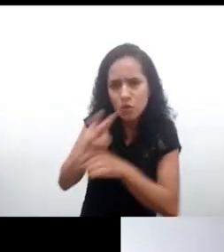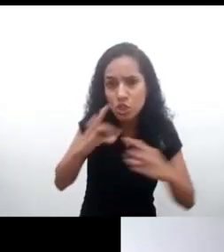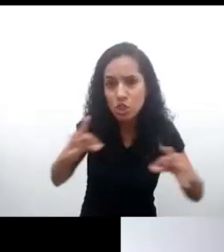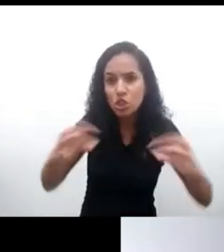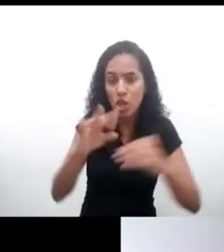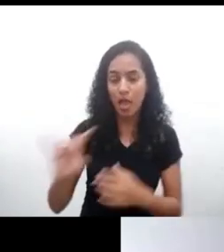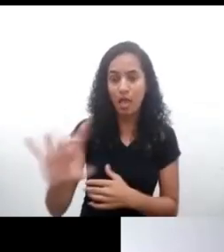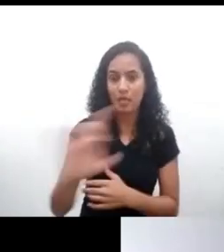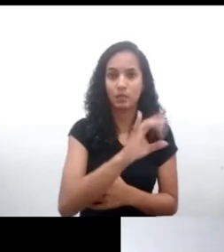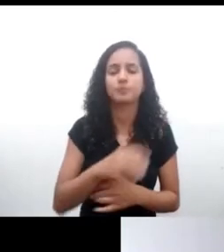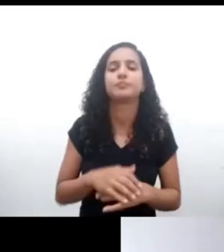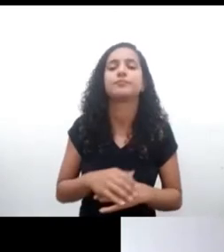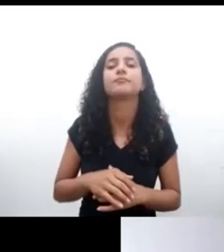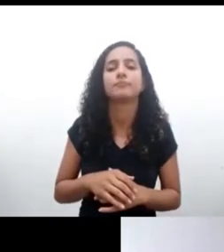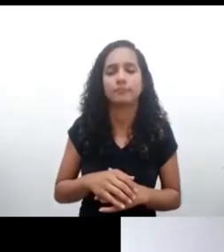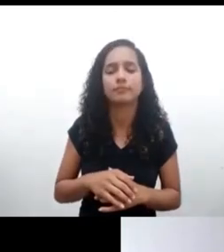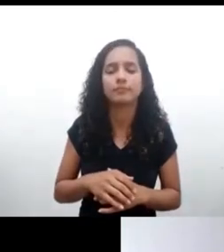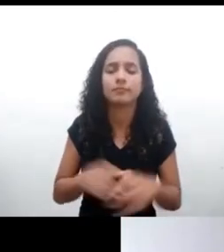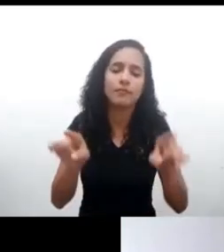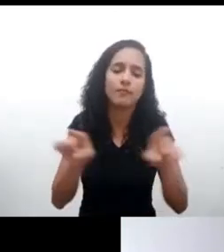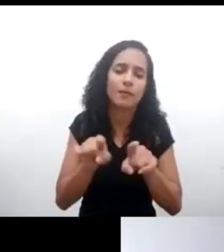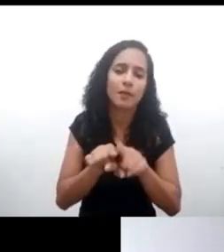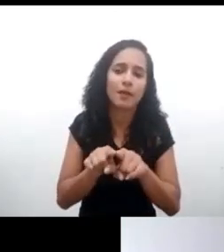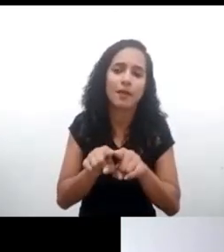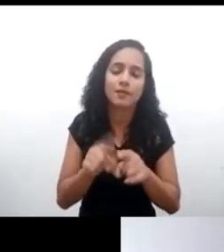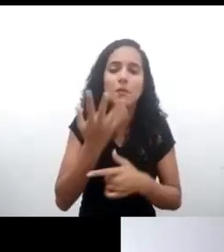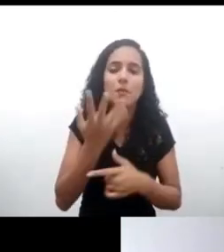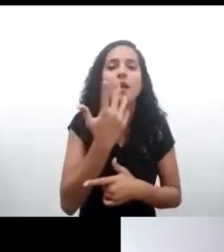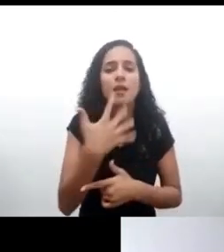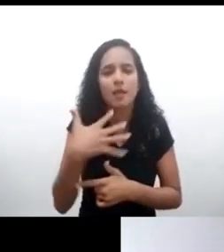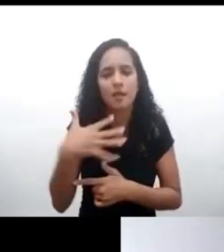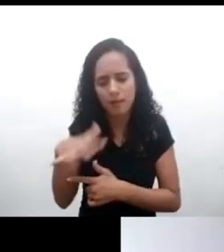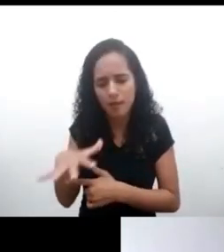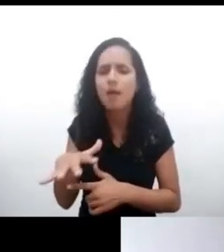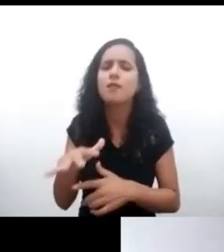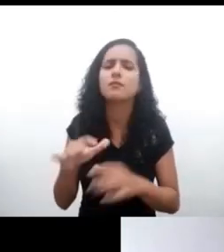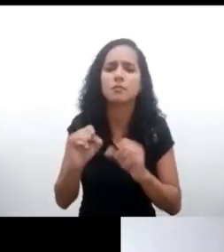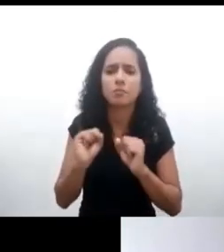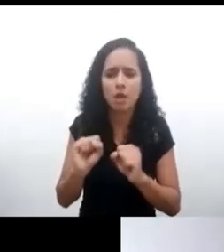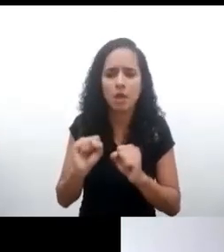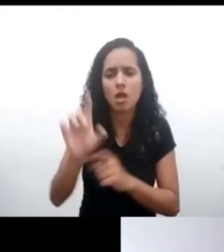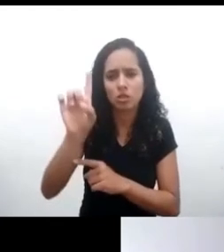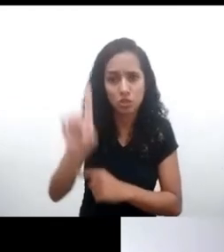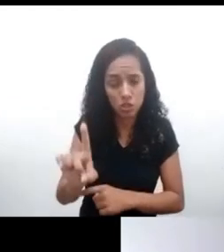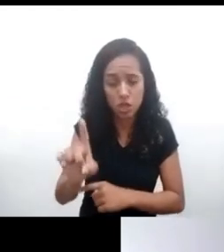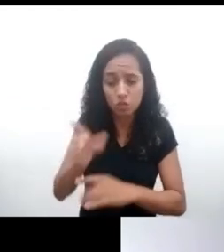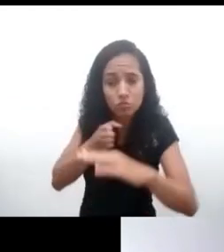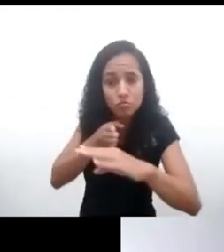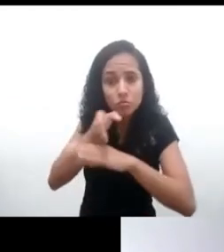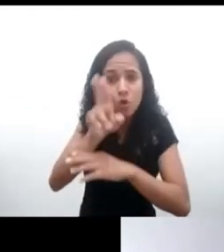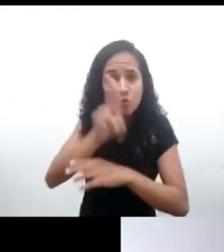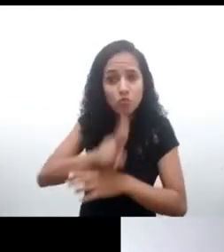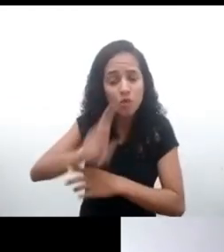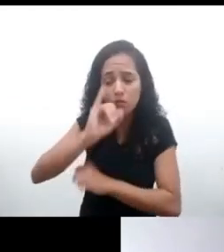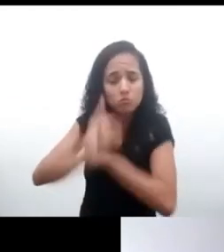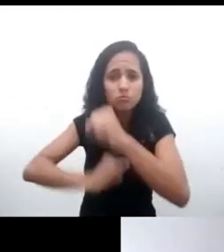de todos nosotros y resaltando, por lo tanto, que los niños tienen